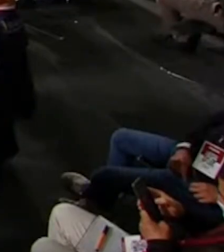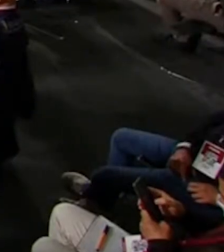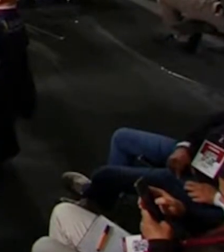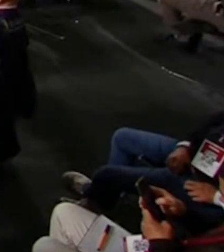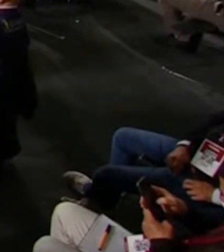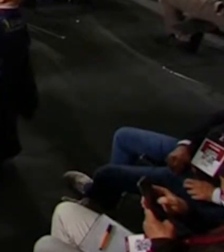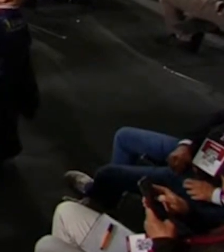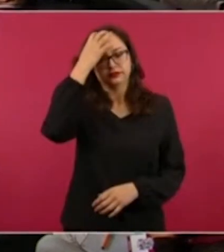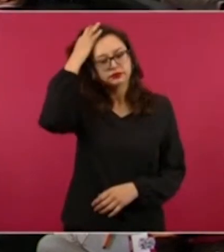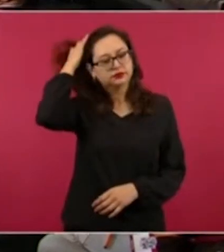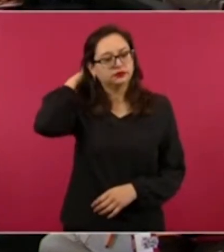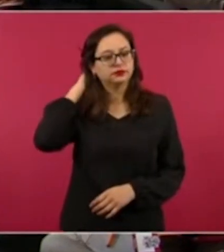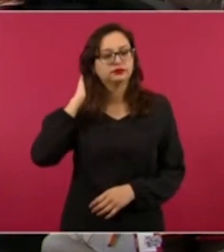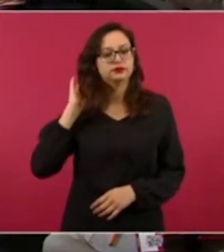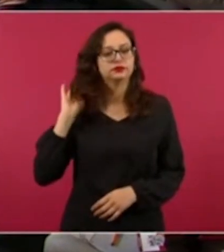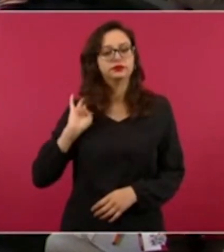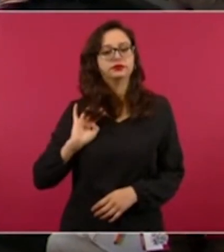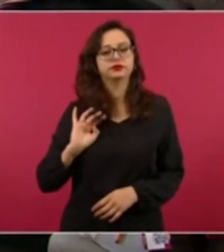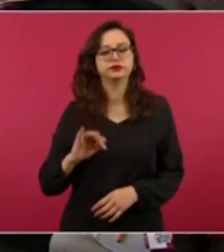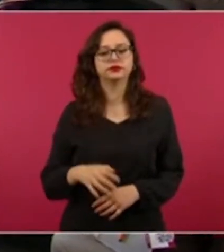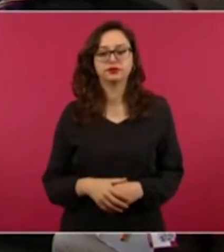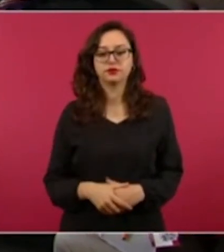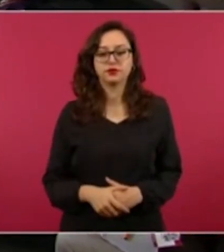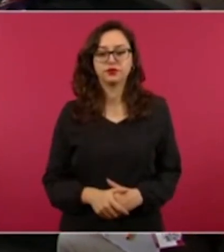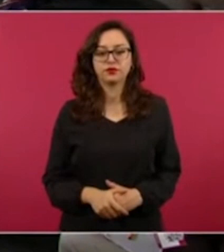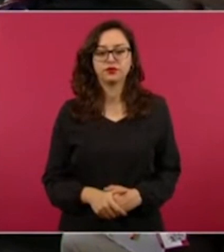¿Dónde están los cuestionamientos?